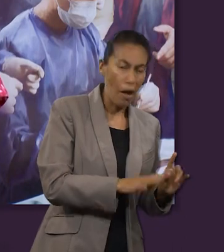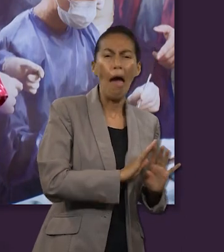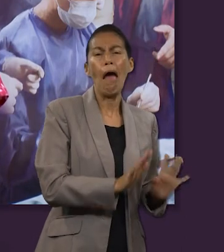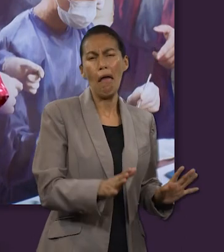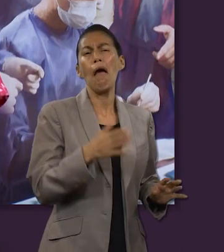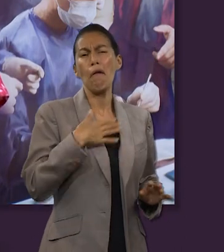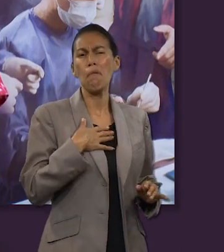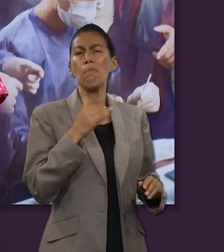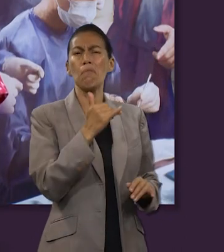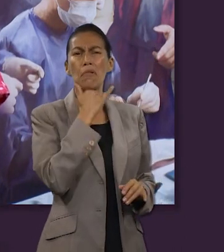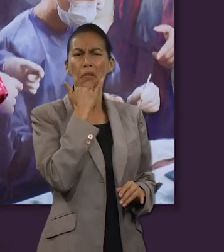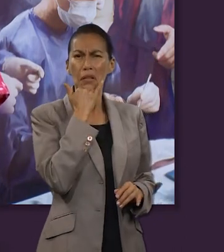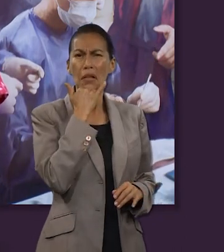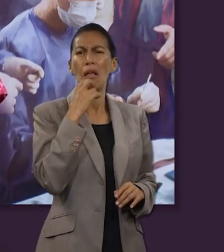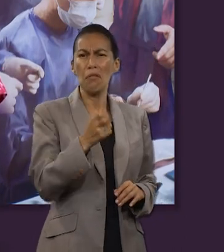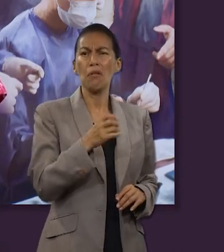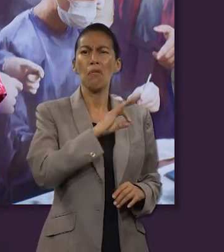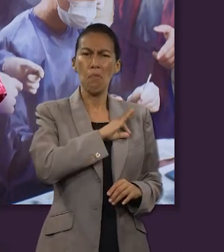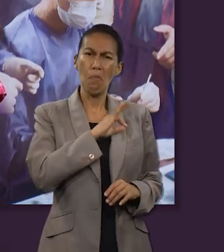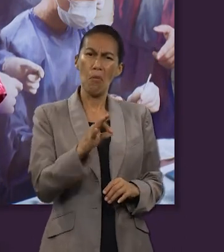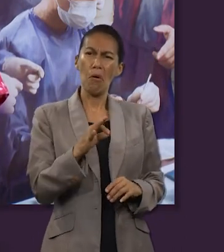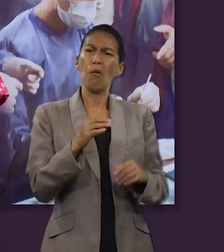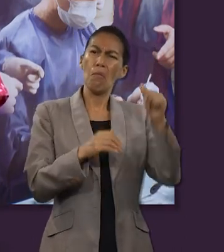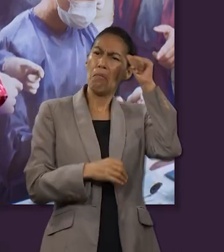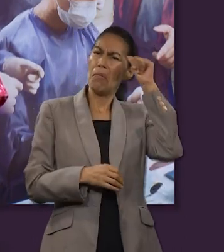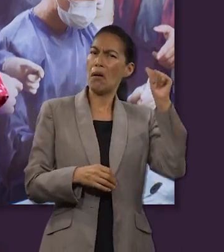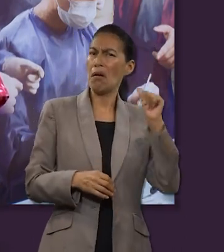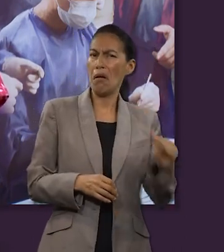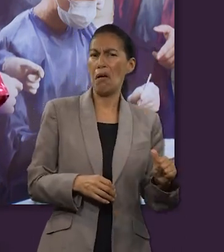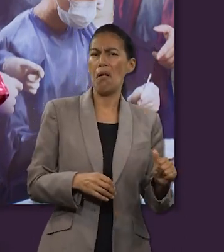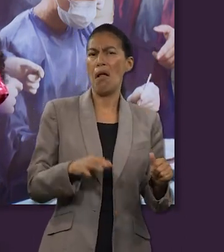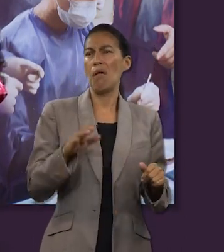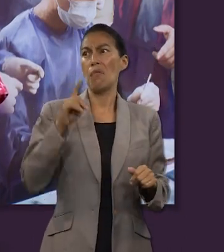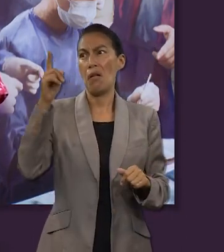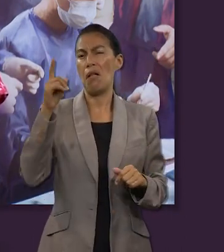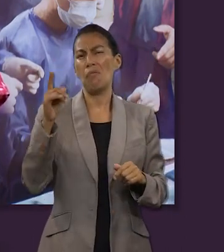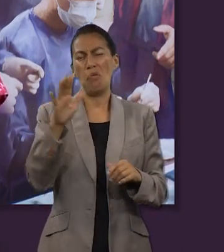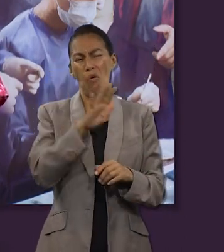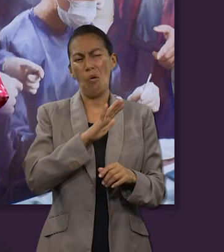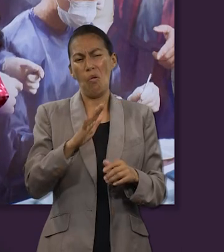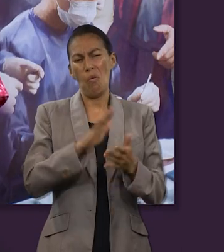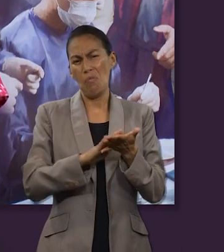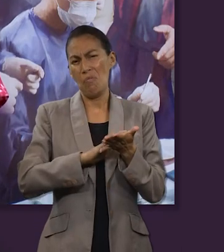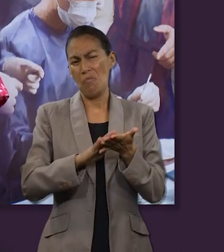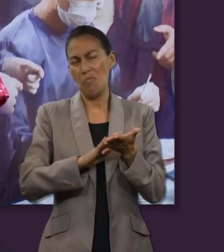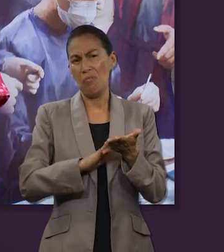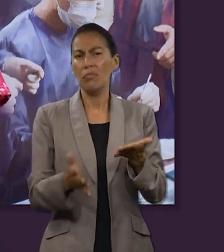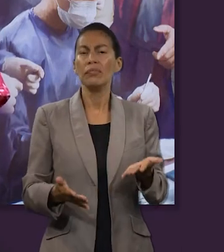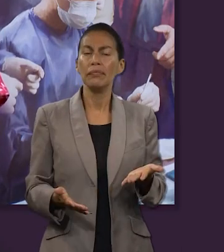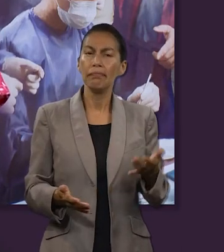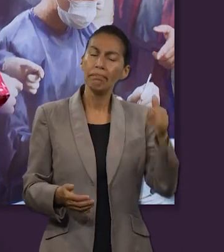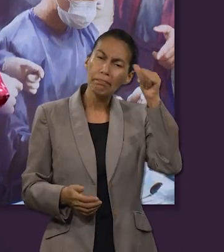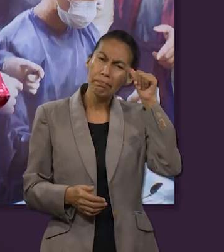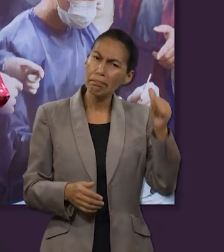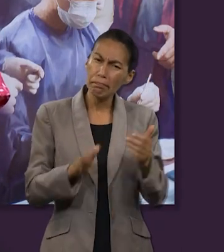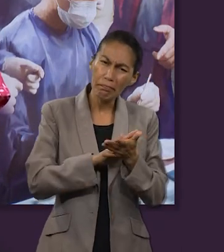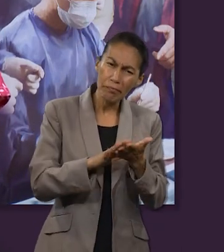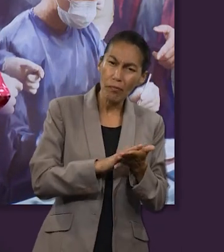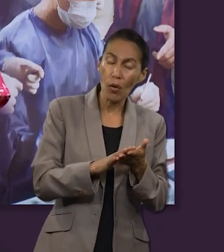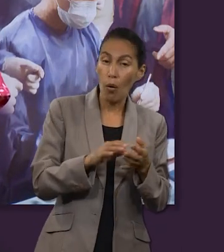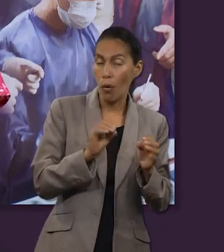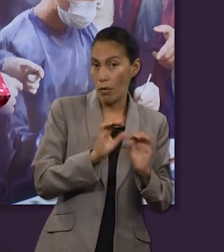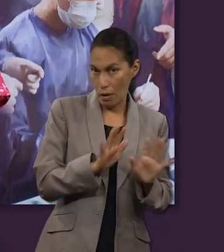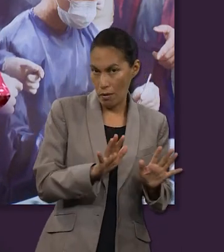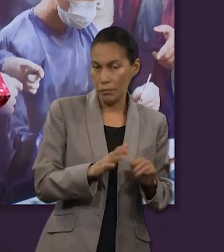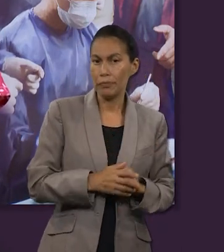ya Jesús murió y si murió por todos los pecados entonces todos mis pecados van a ser cubiertos o tal vez hay otras